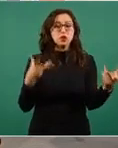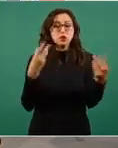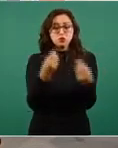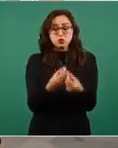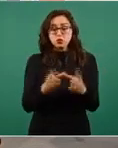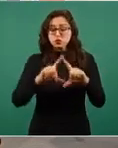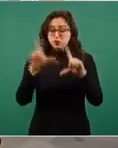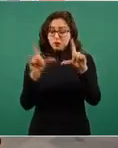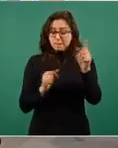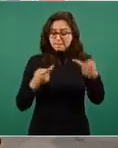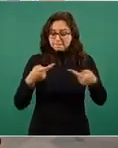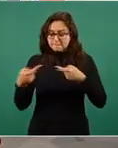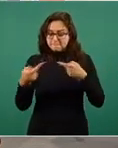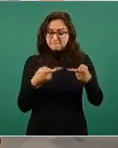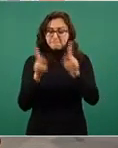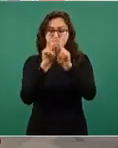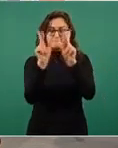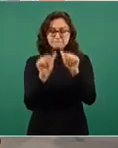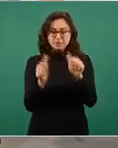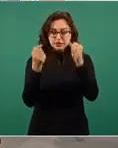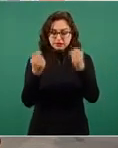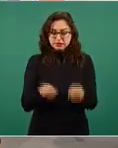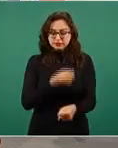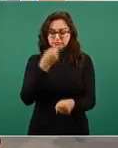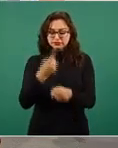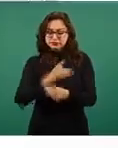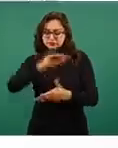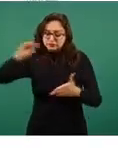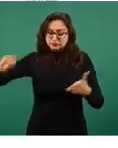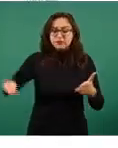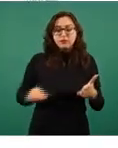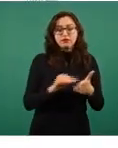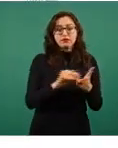seguridad, se incorpore el tema de la violencia contra las mujeres. Gracias. Gracias.